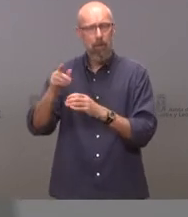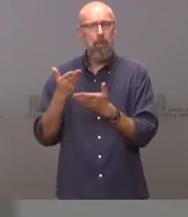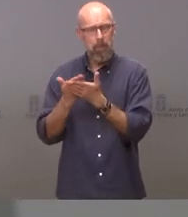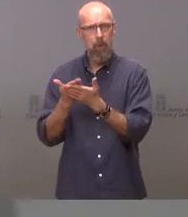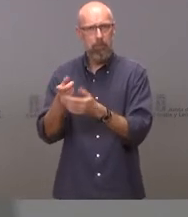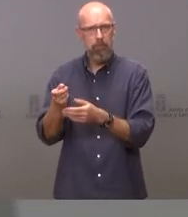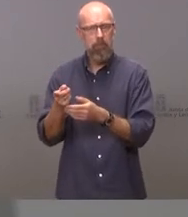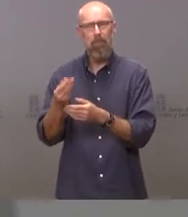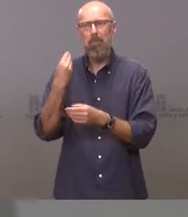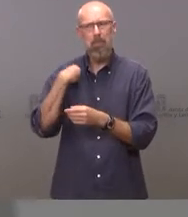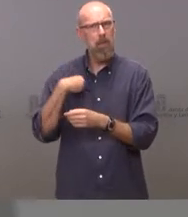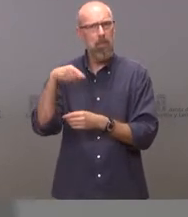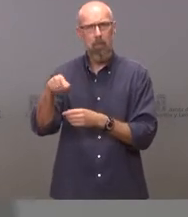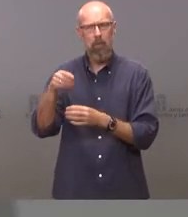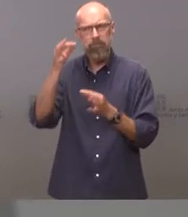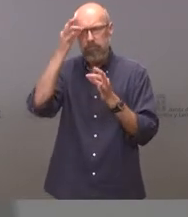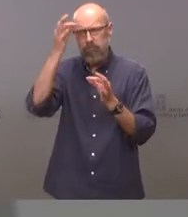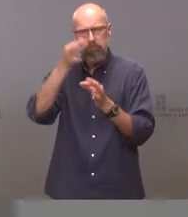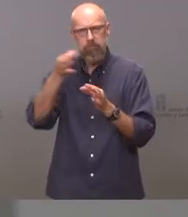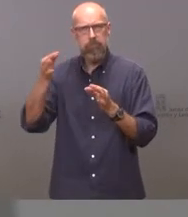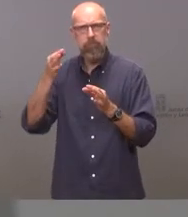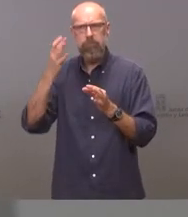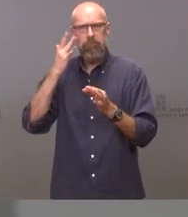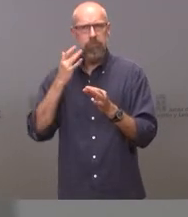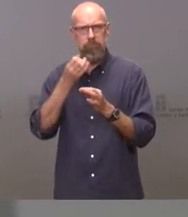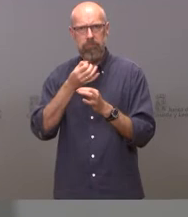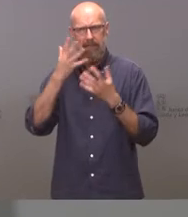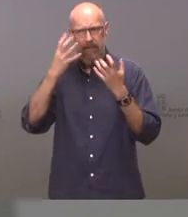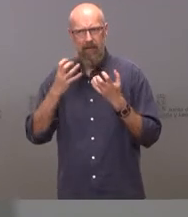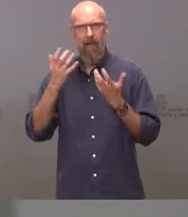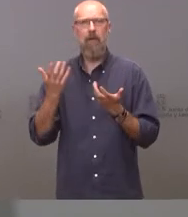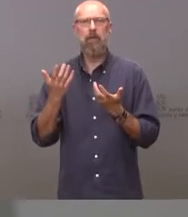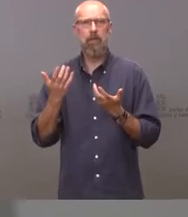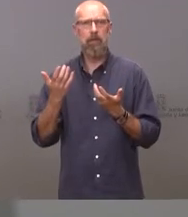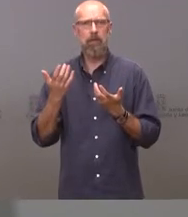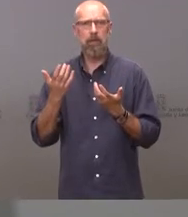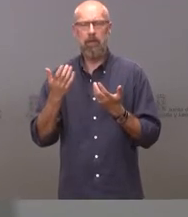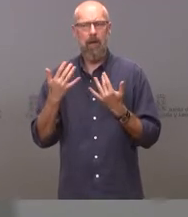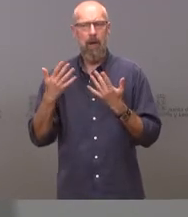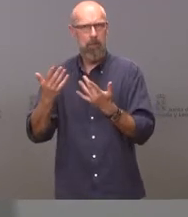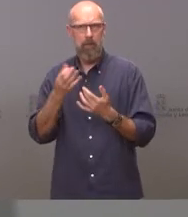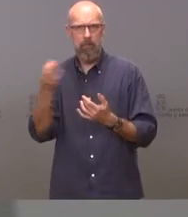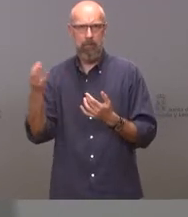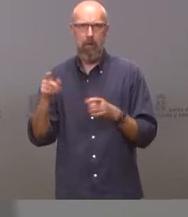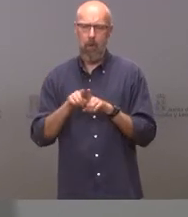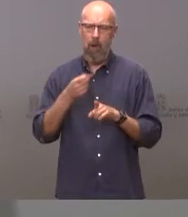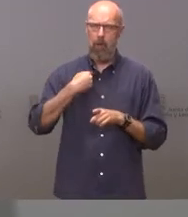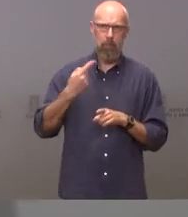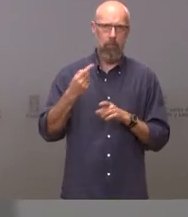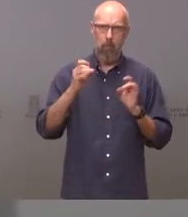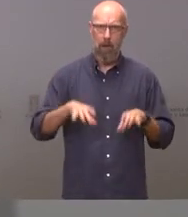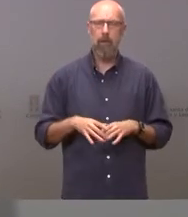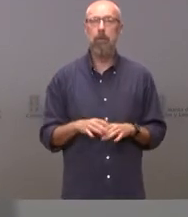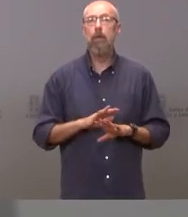lo mismo, el mismo rigor, la misma severidad y la misma diligencia que el caso requiere. Nada más,